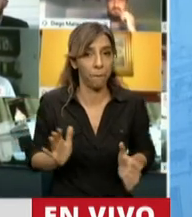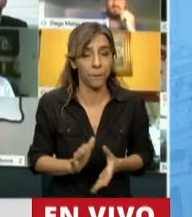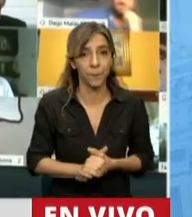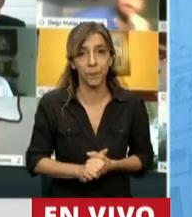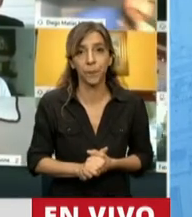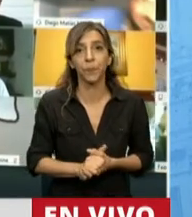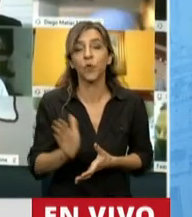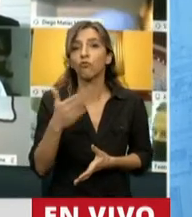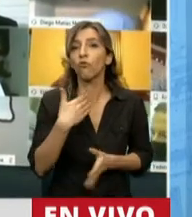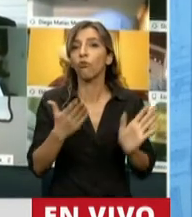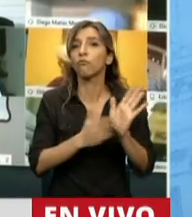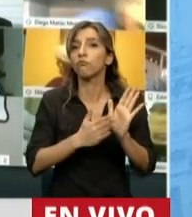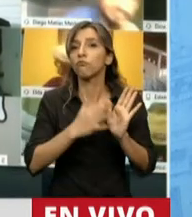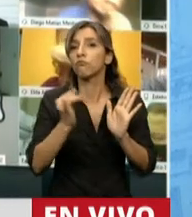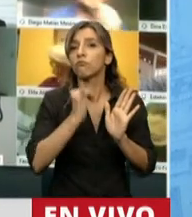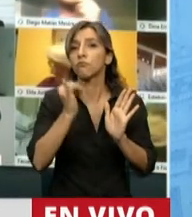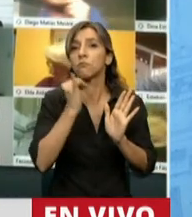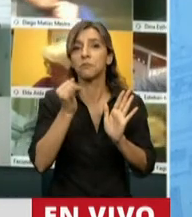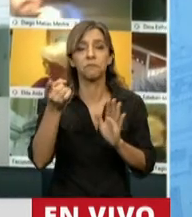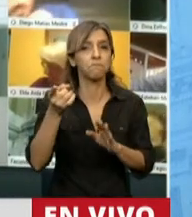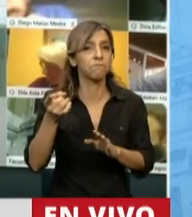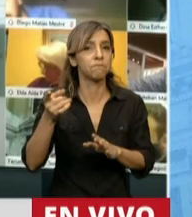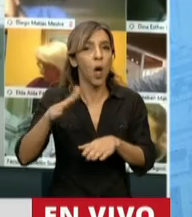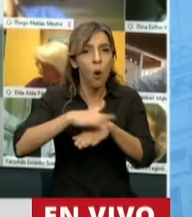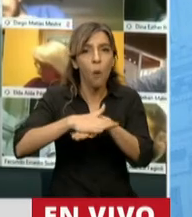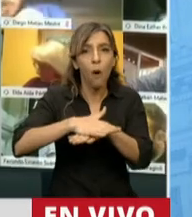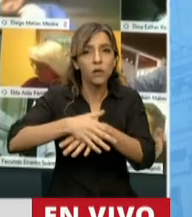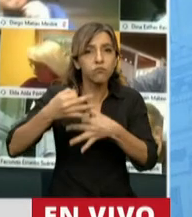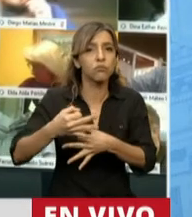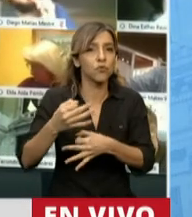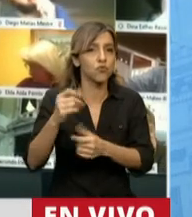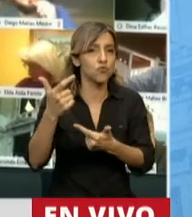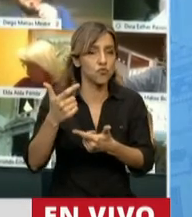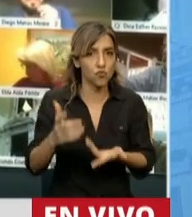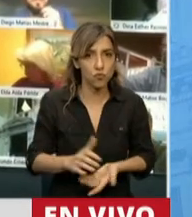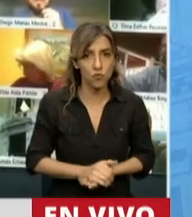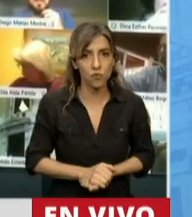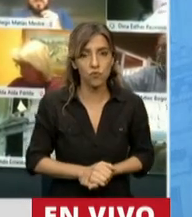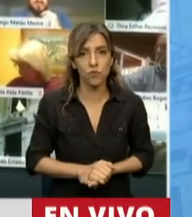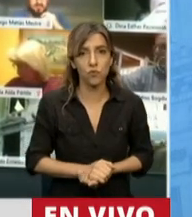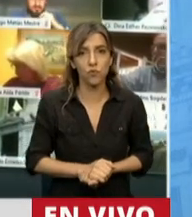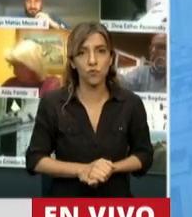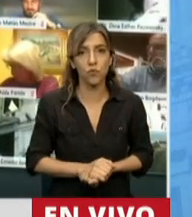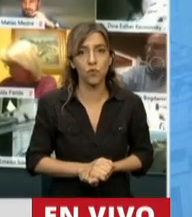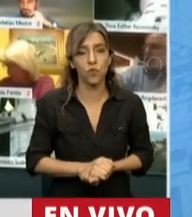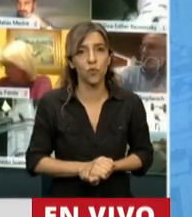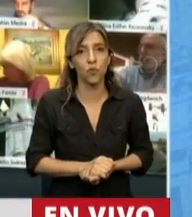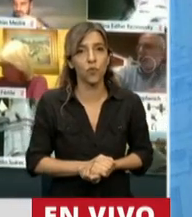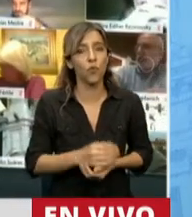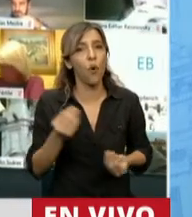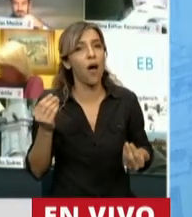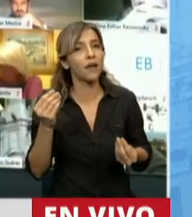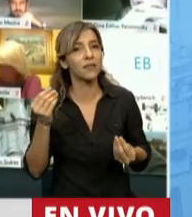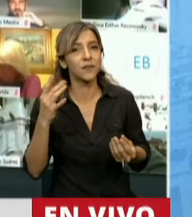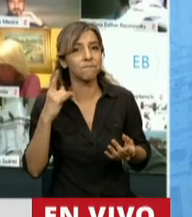todos sus argumentos tienen que ver con los relatos que se sostiene son las espaldas de los más humildes son aburrónadas de más siempre lo